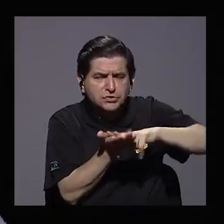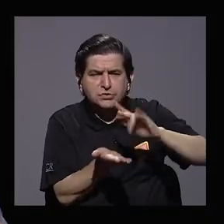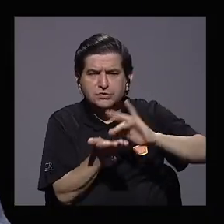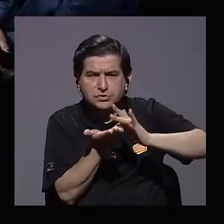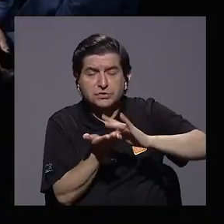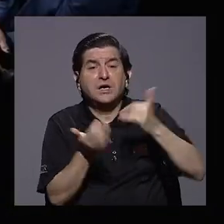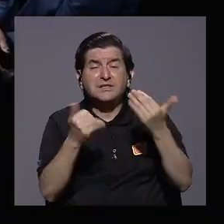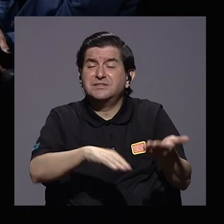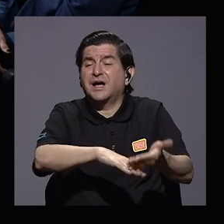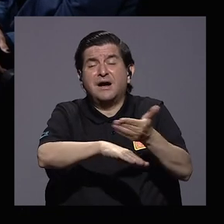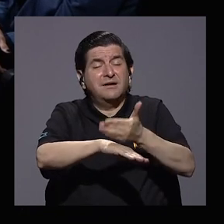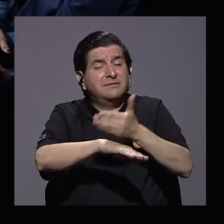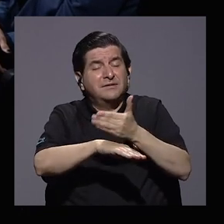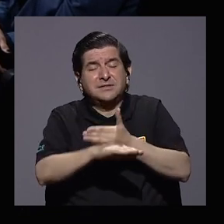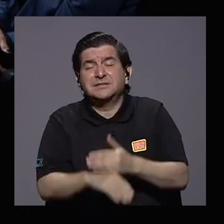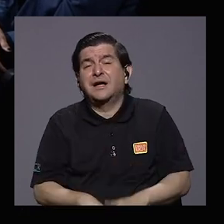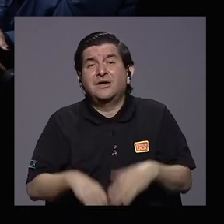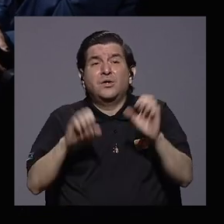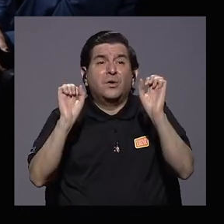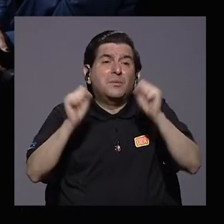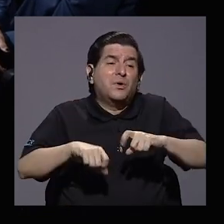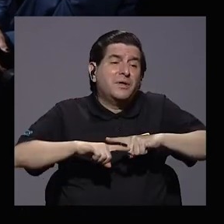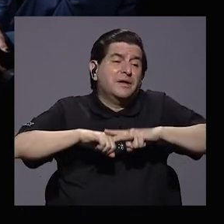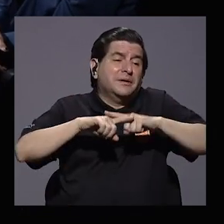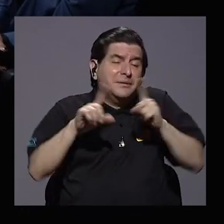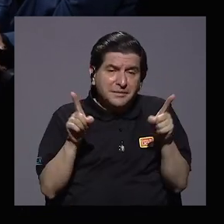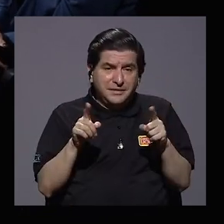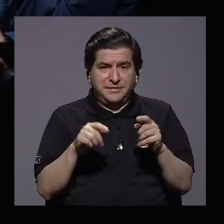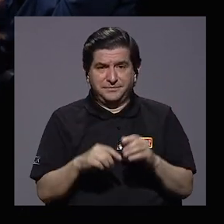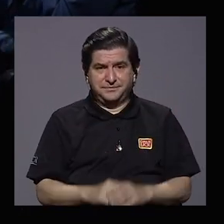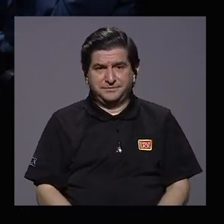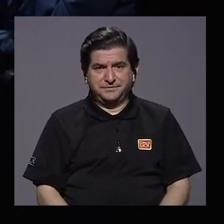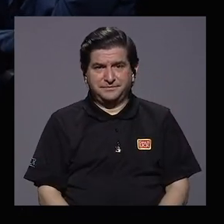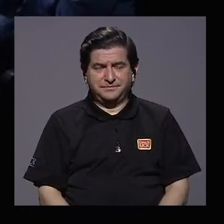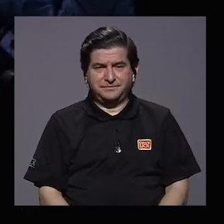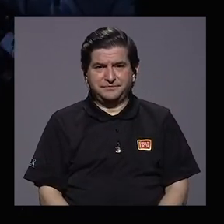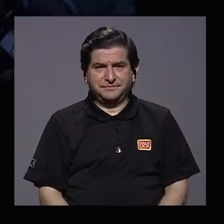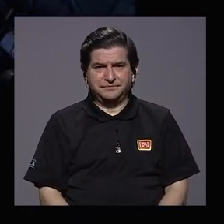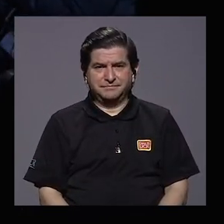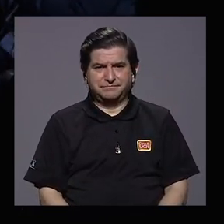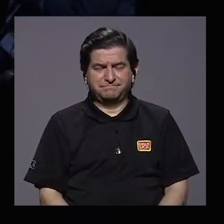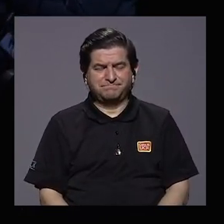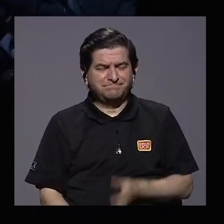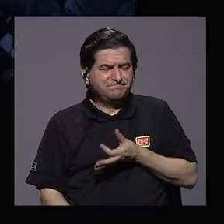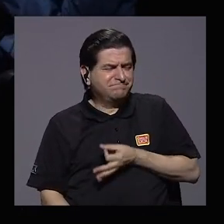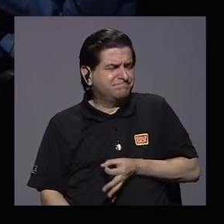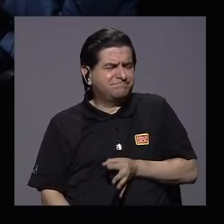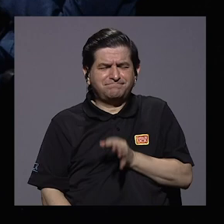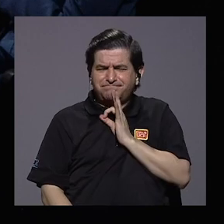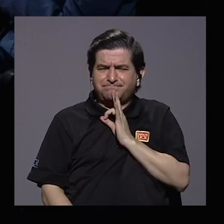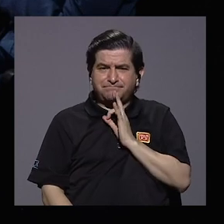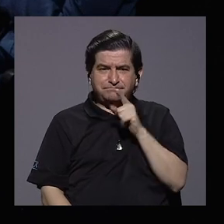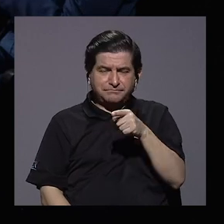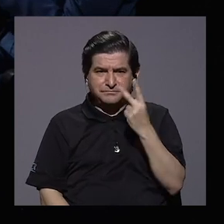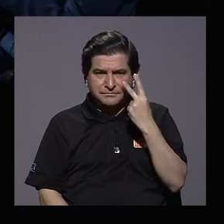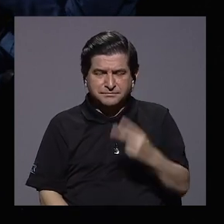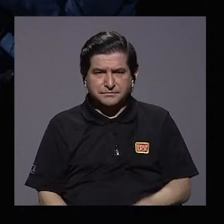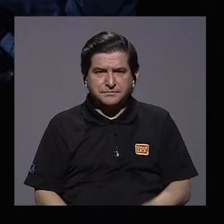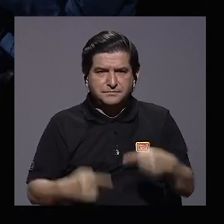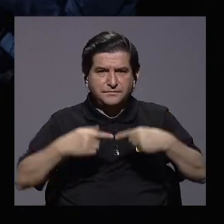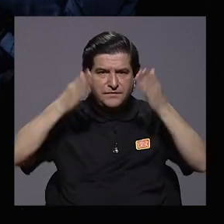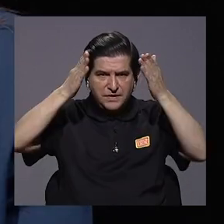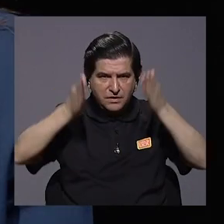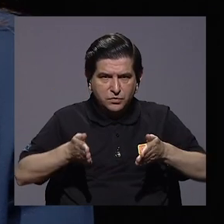Ya hubiéramos avanzado muchísimo en la tarea. Pero es tan frustrante cuando usted ve que la